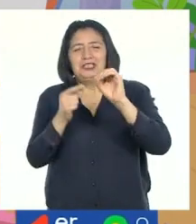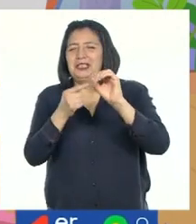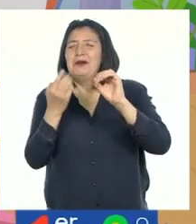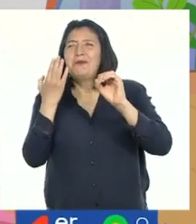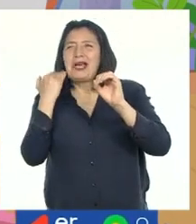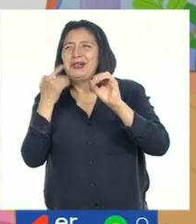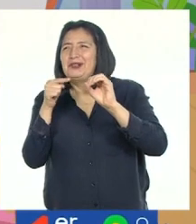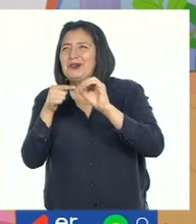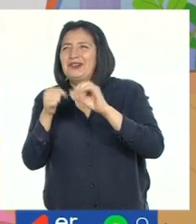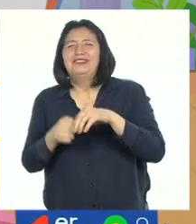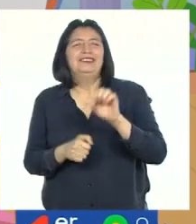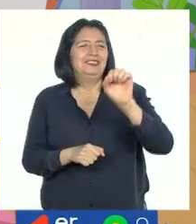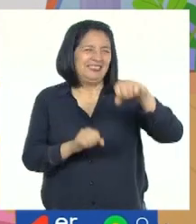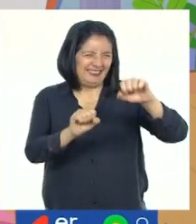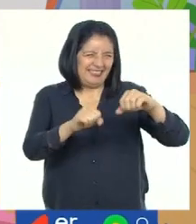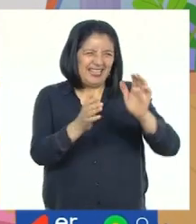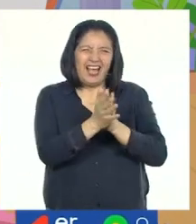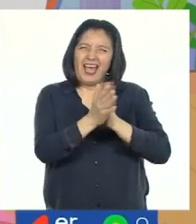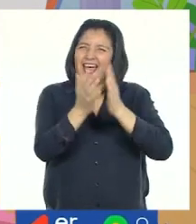¡Sí!